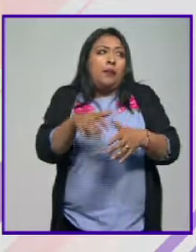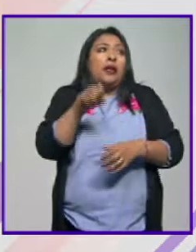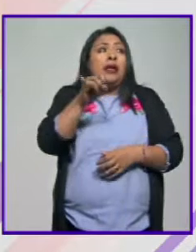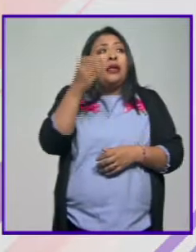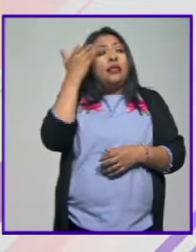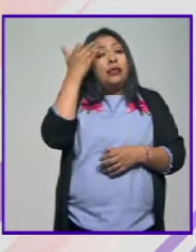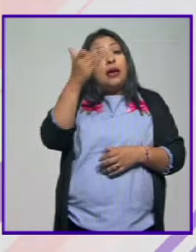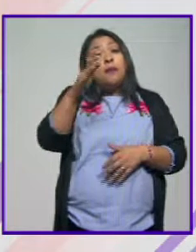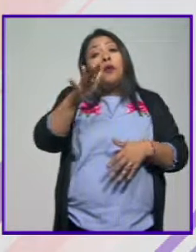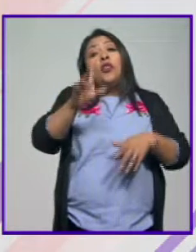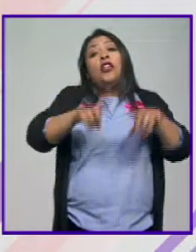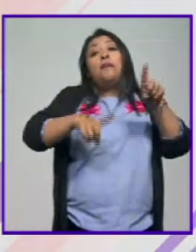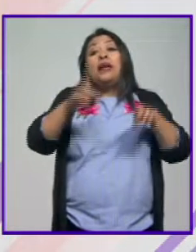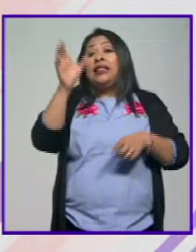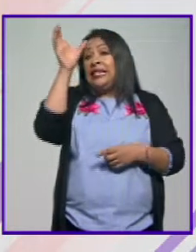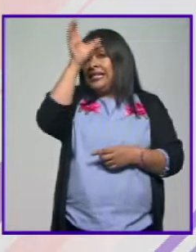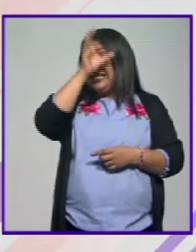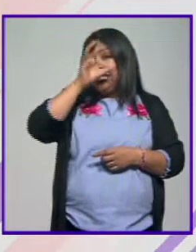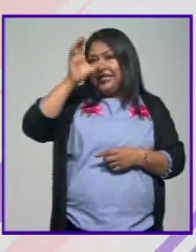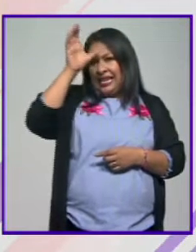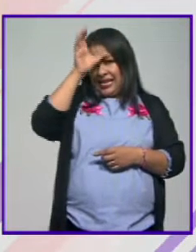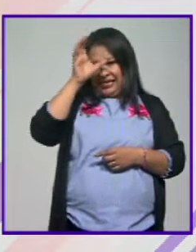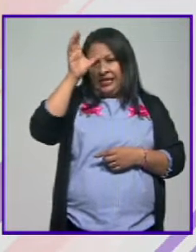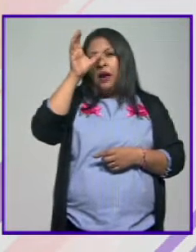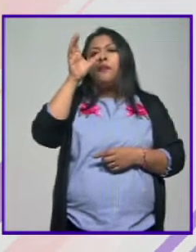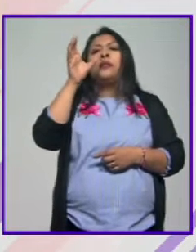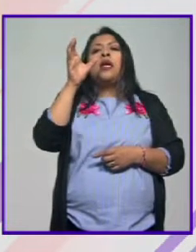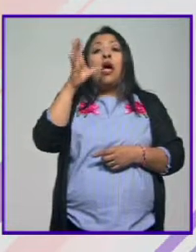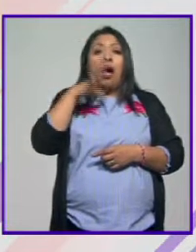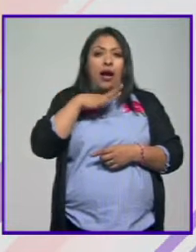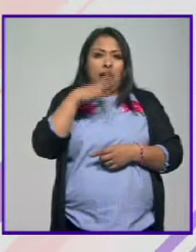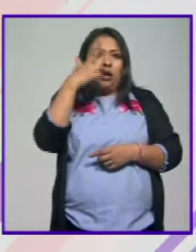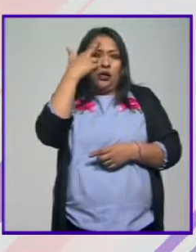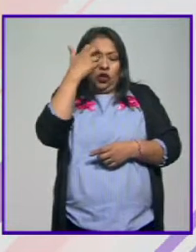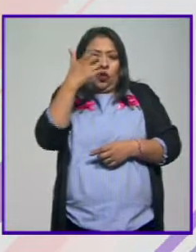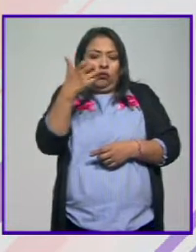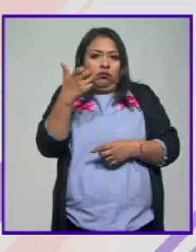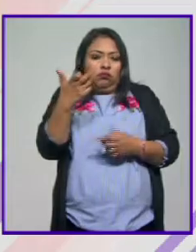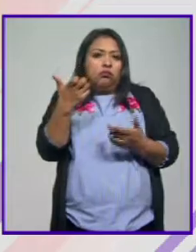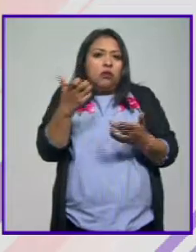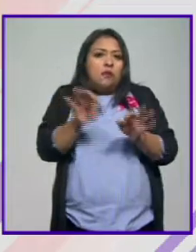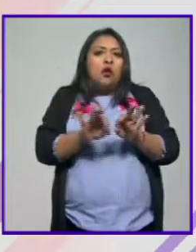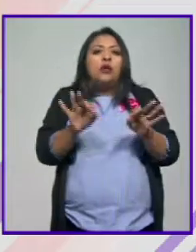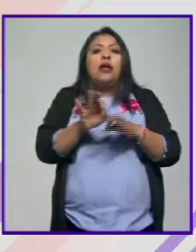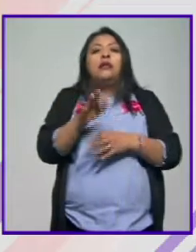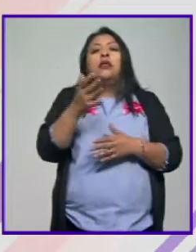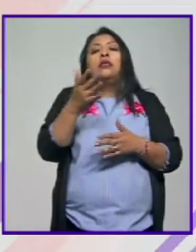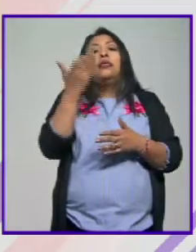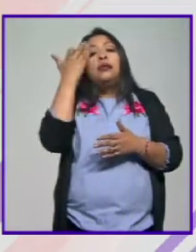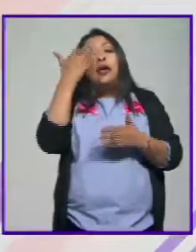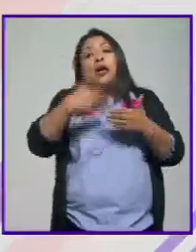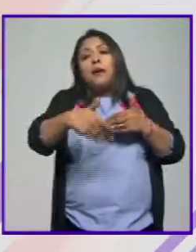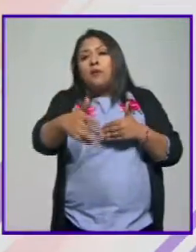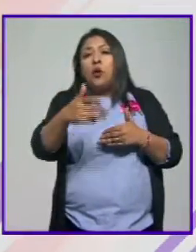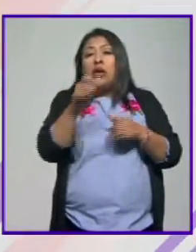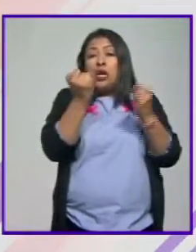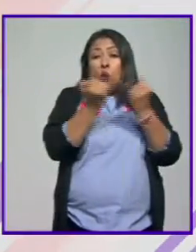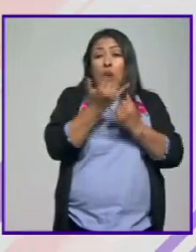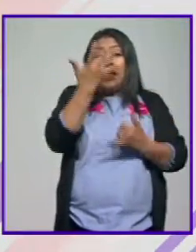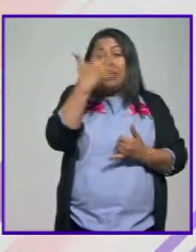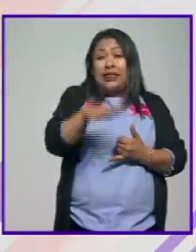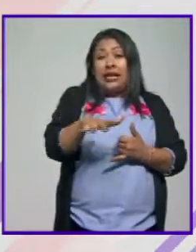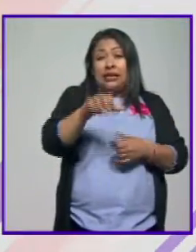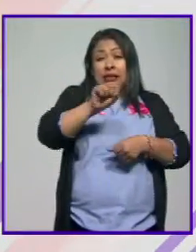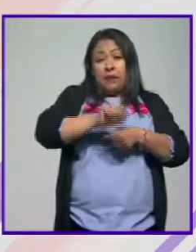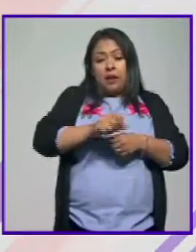va por la cuestión científica. O sea, hay argumentos de peso en qué tiempo. No es lo mismo 10 semanas a 12 semanas en